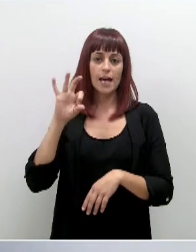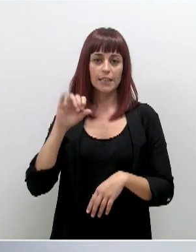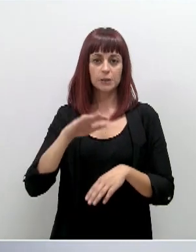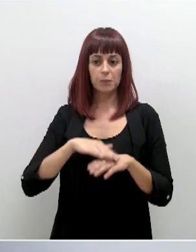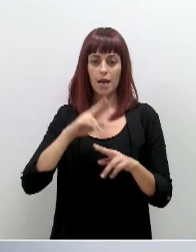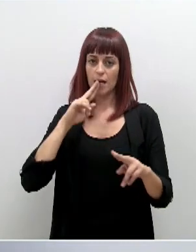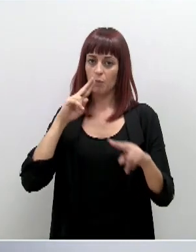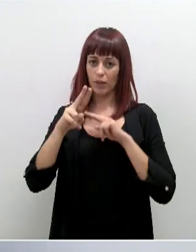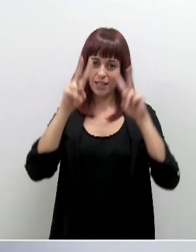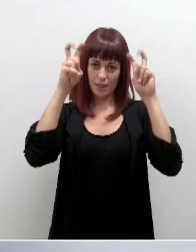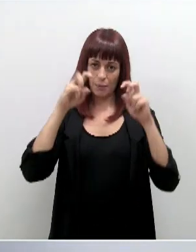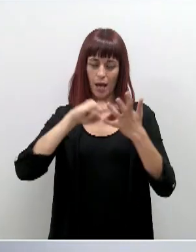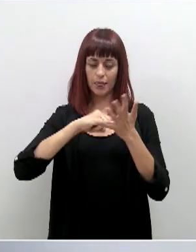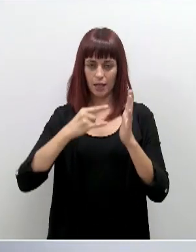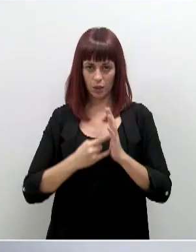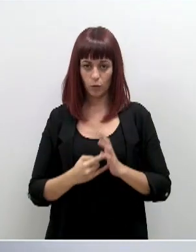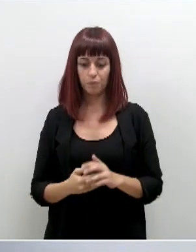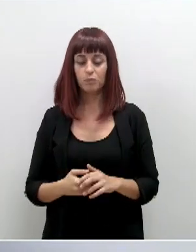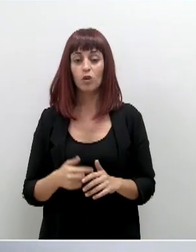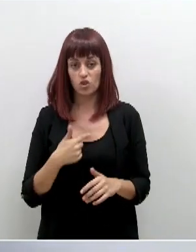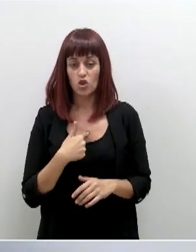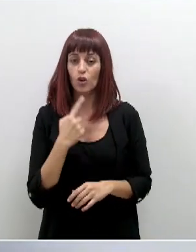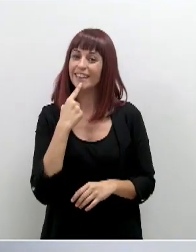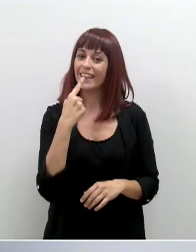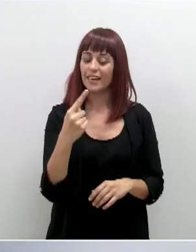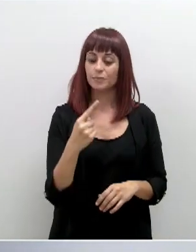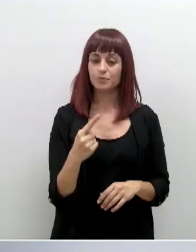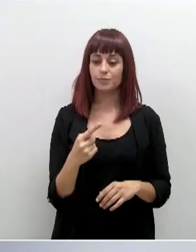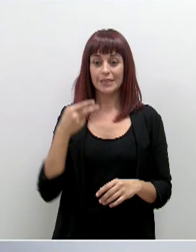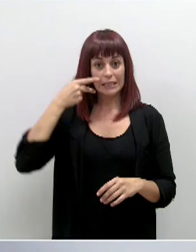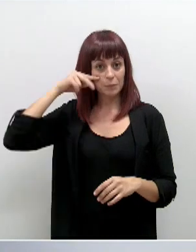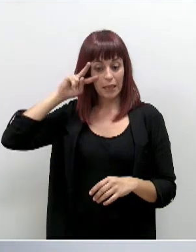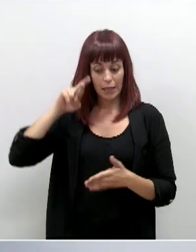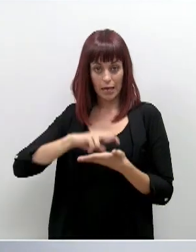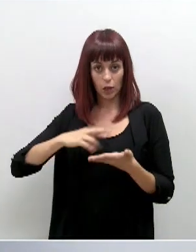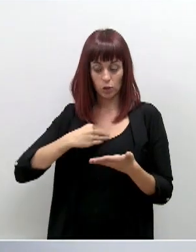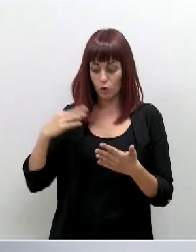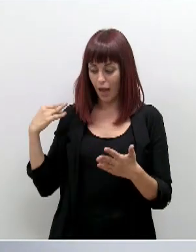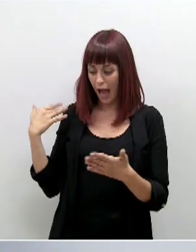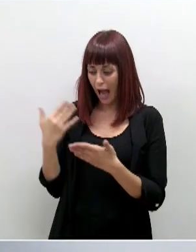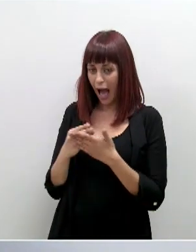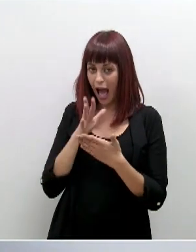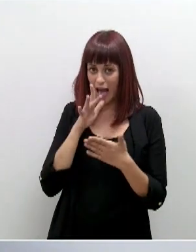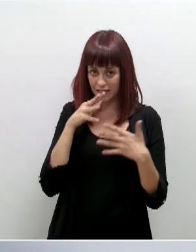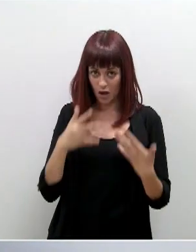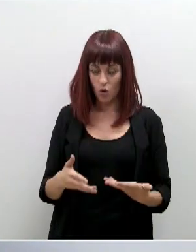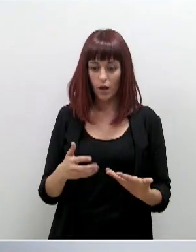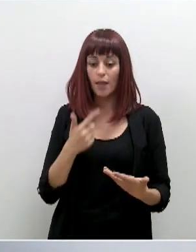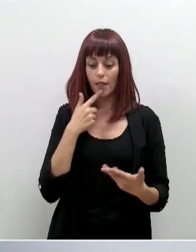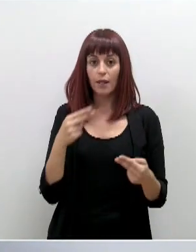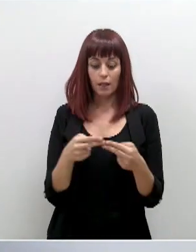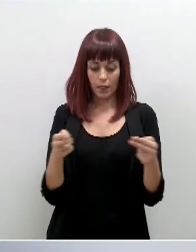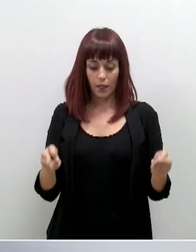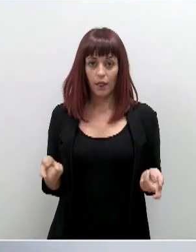ante esa cuestión técnica. Yo sí que le diré que hasta ahora la experiencia en la región de Murcia lo que nos dice es que los cierres perimetrales